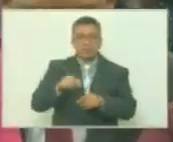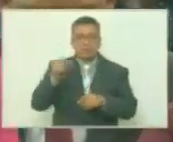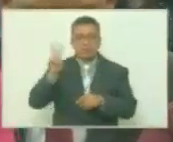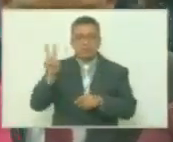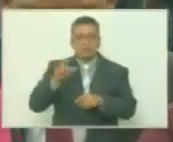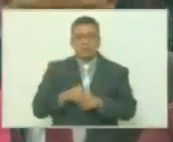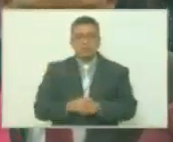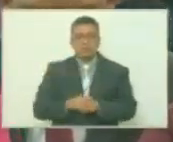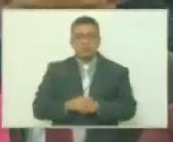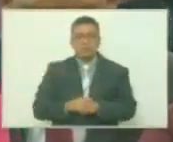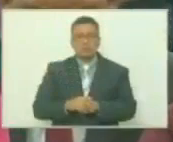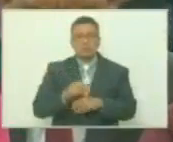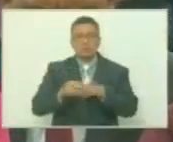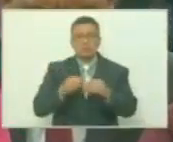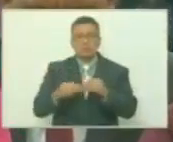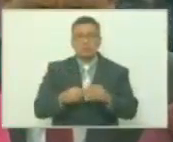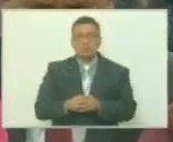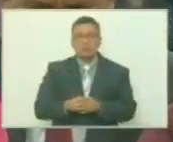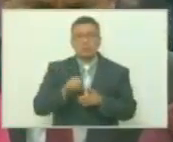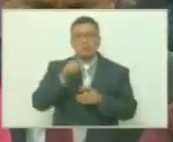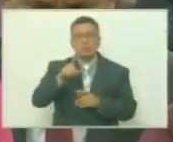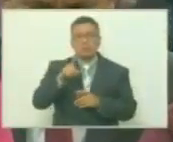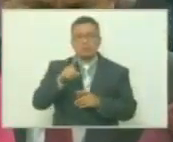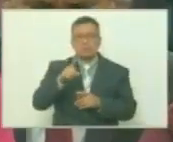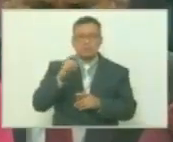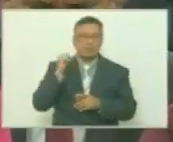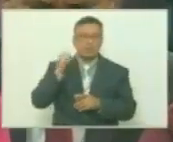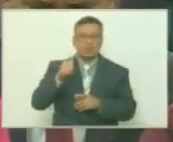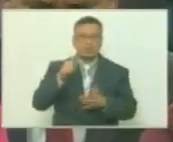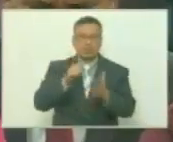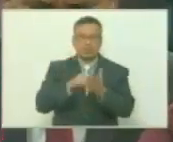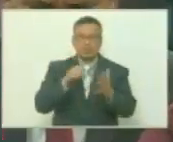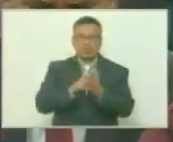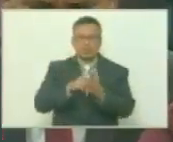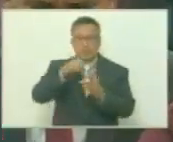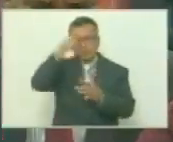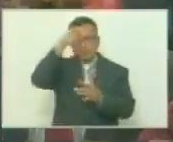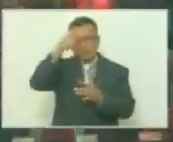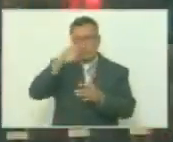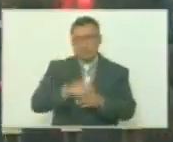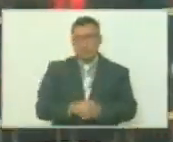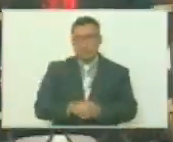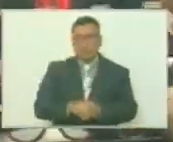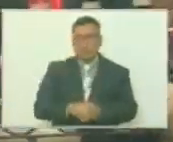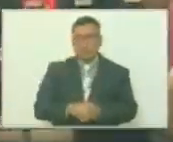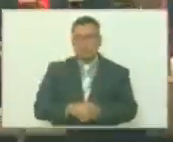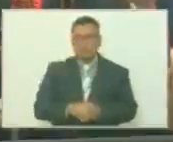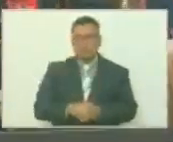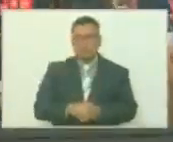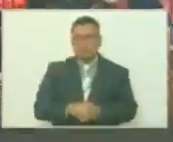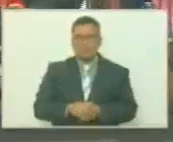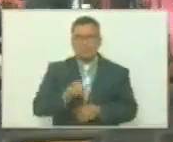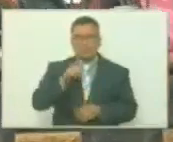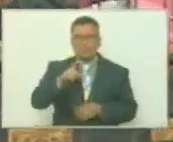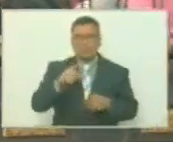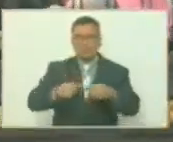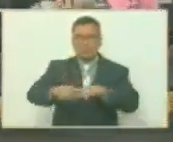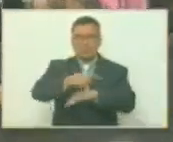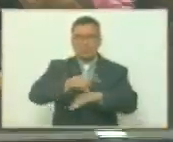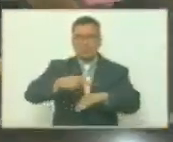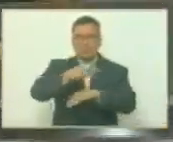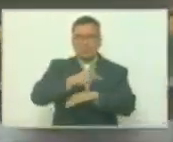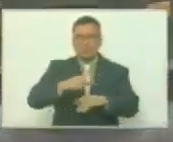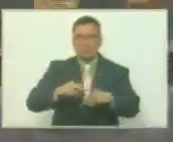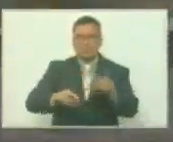Venezuela durante esas décadas del puntofijismo, de esos gobiernos